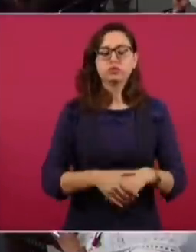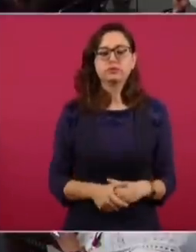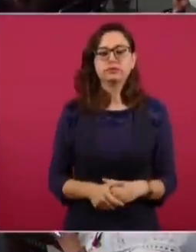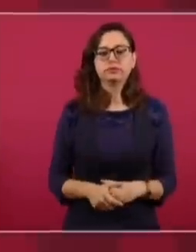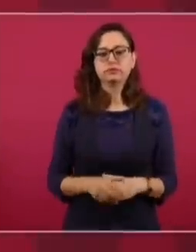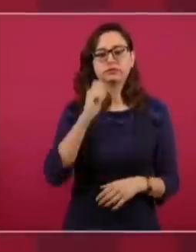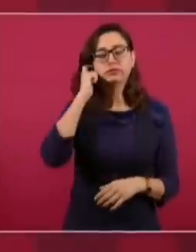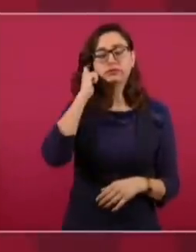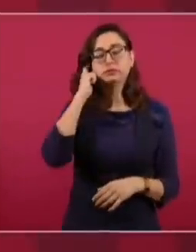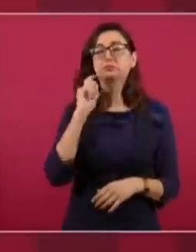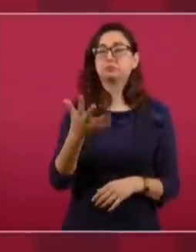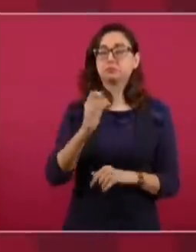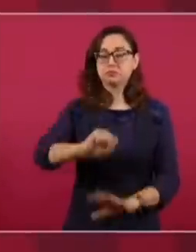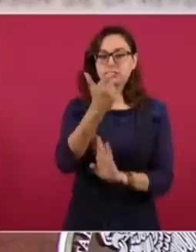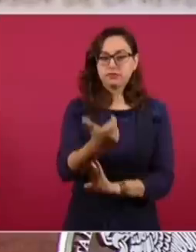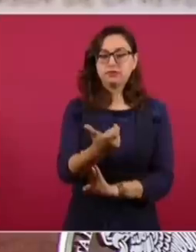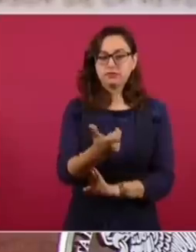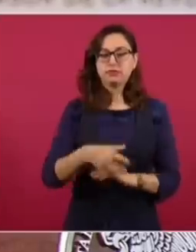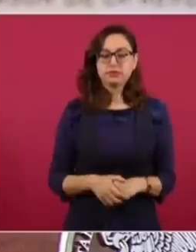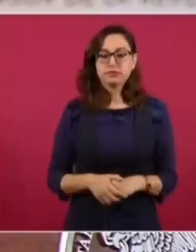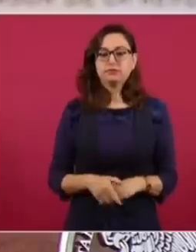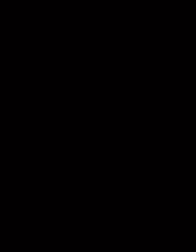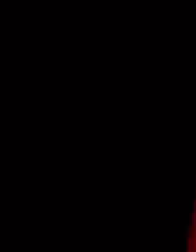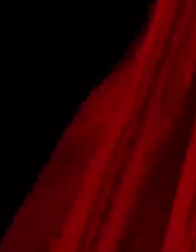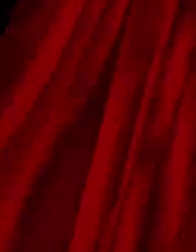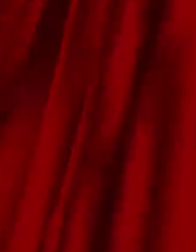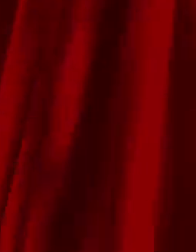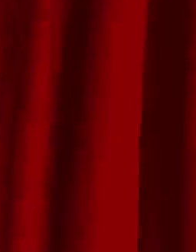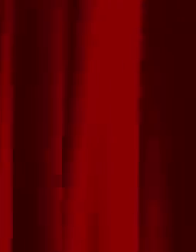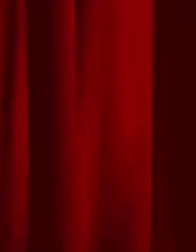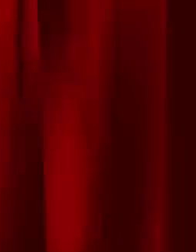Es un promedio de 600 millones de pesos. Lo va a aportar la federación.